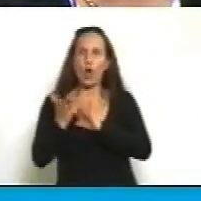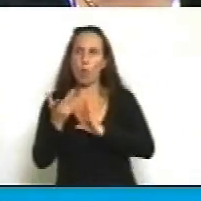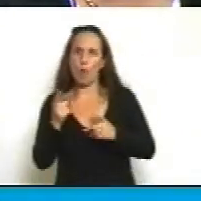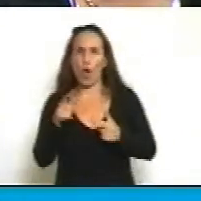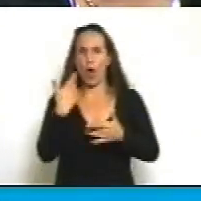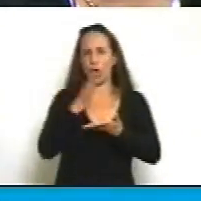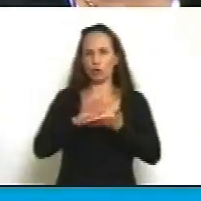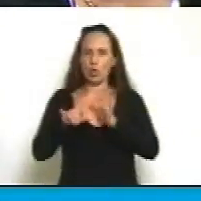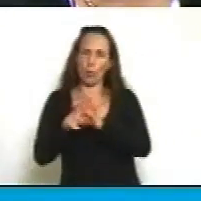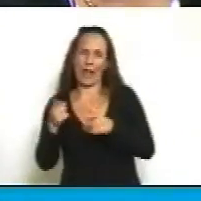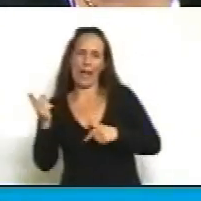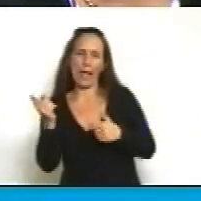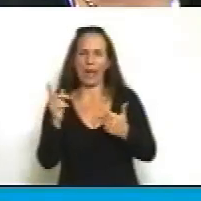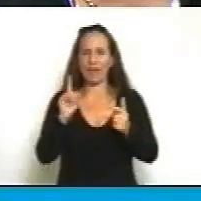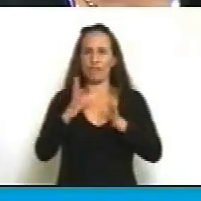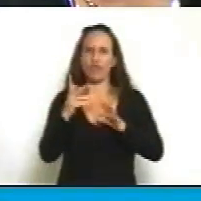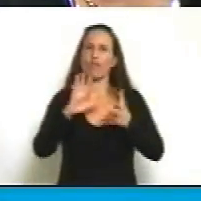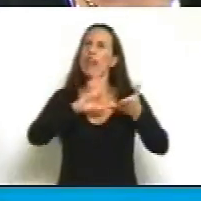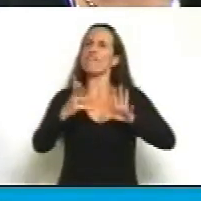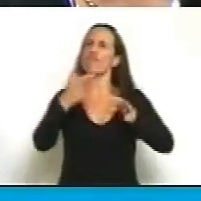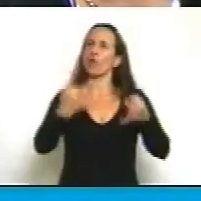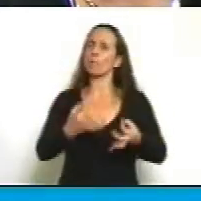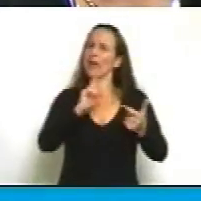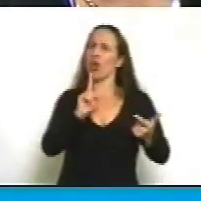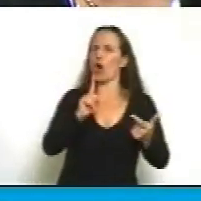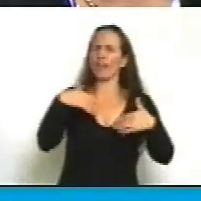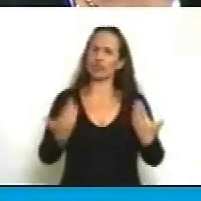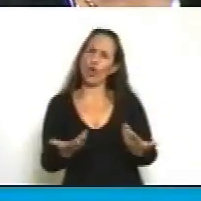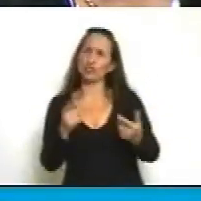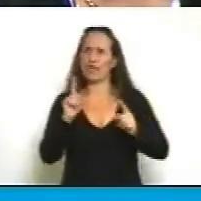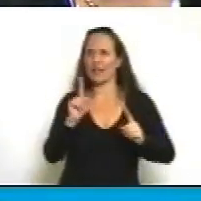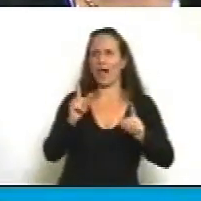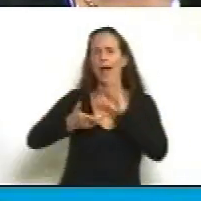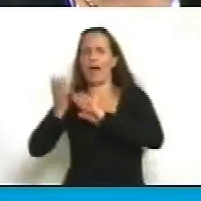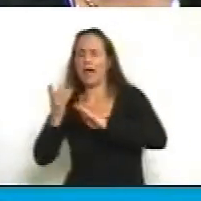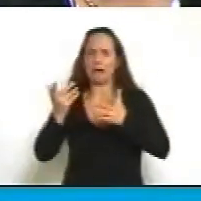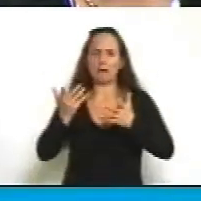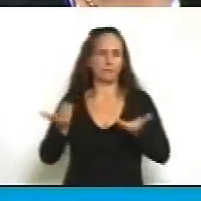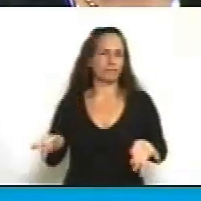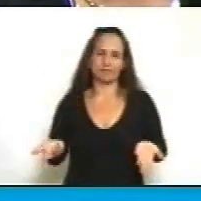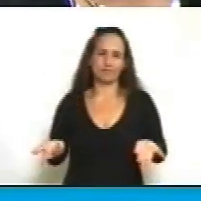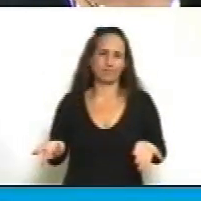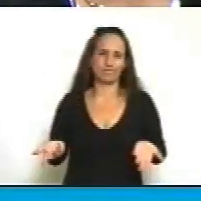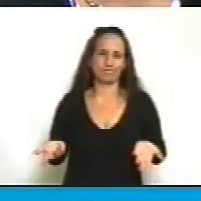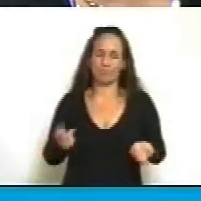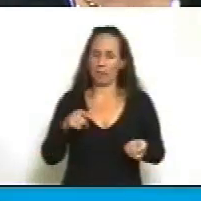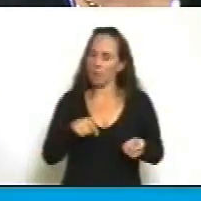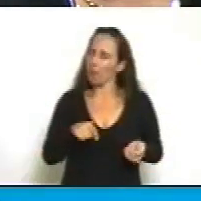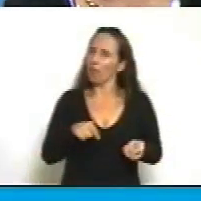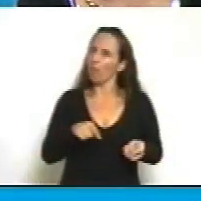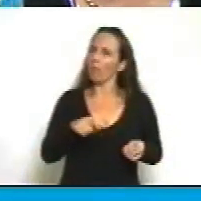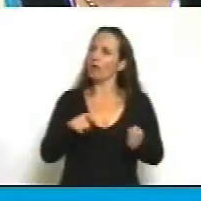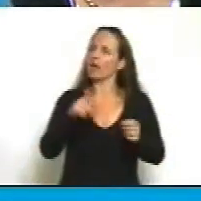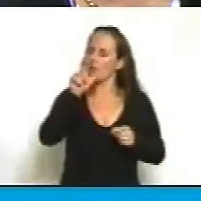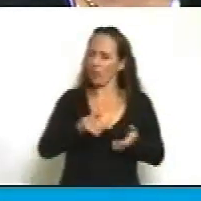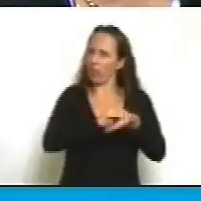o de procedimiento para no poder llegar a darnos lo que para todo